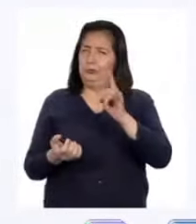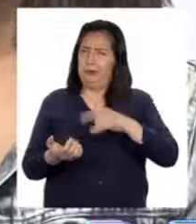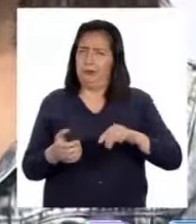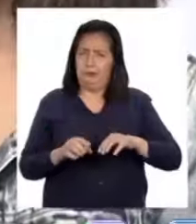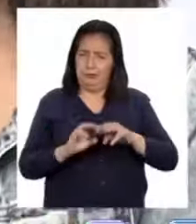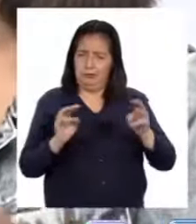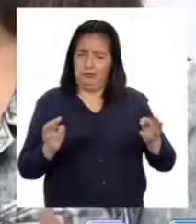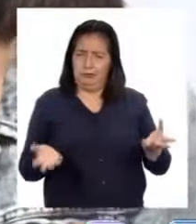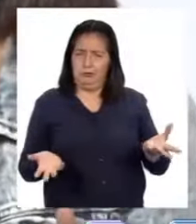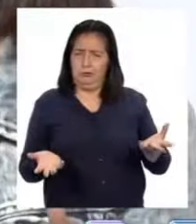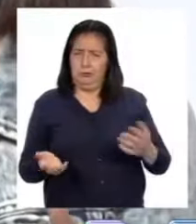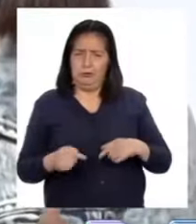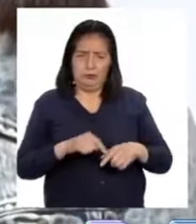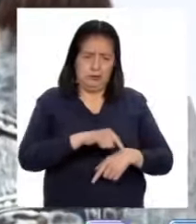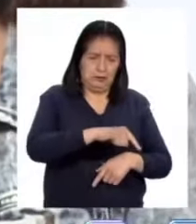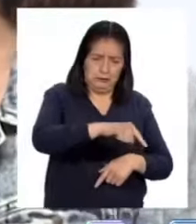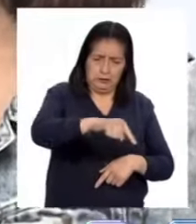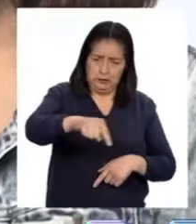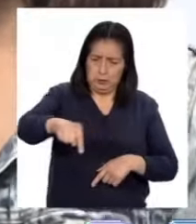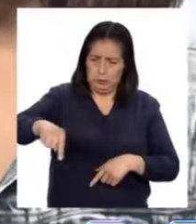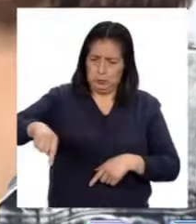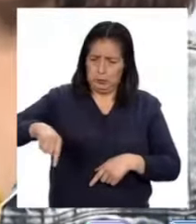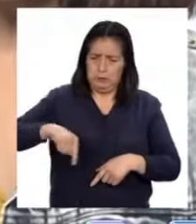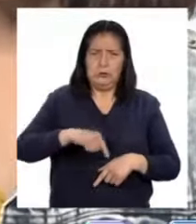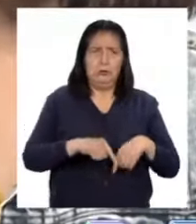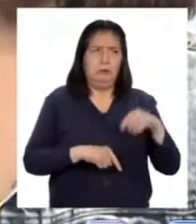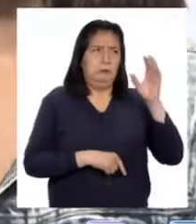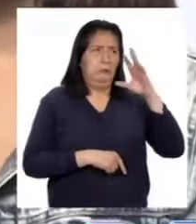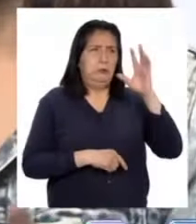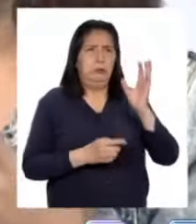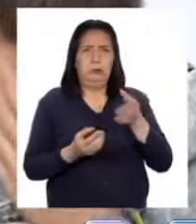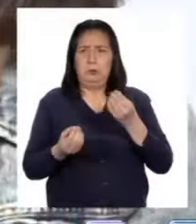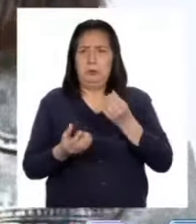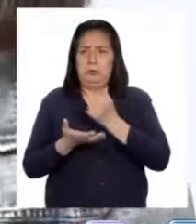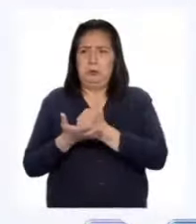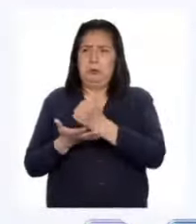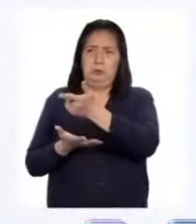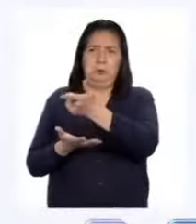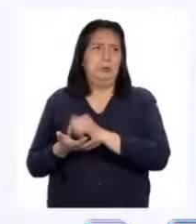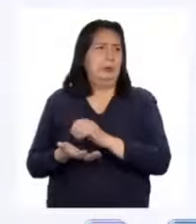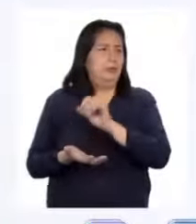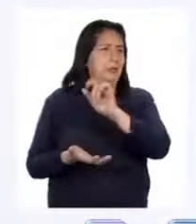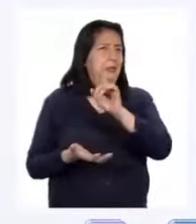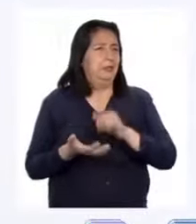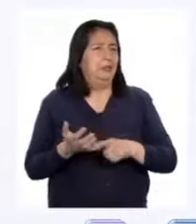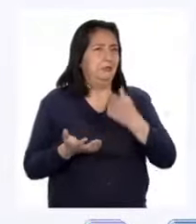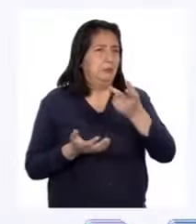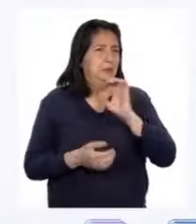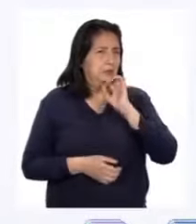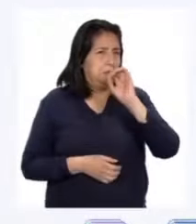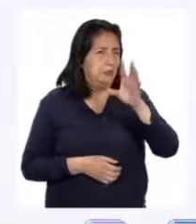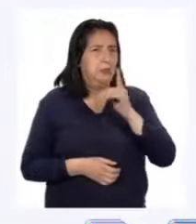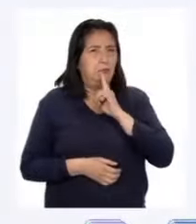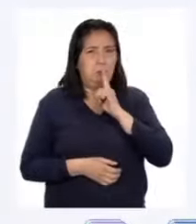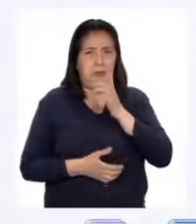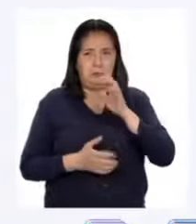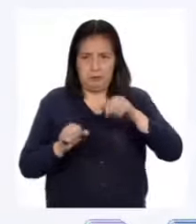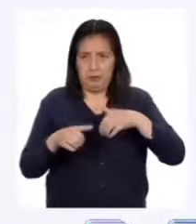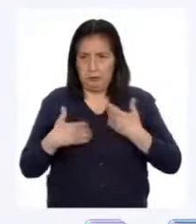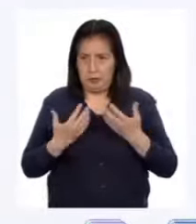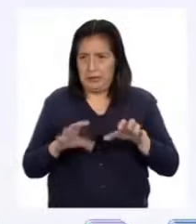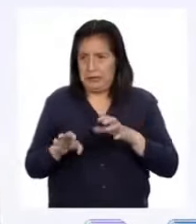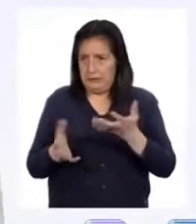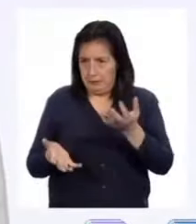mesa? Si la mesa es circular, debemos buscar una estrategia para poder ayudar a Alanis a darle las indicaciones de su papá para que la